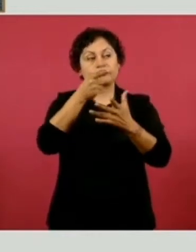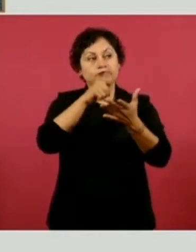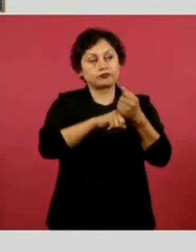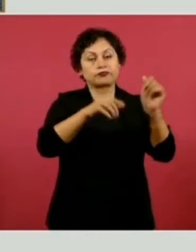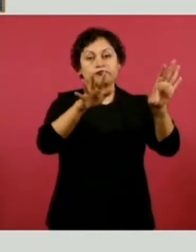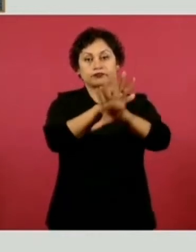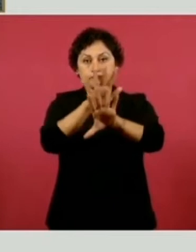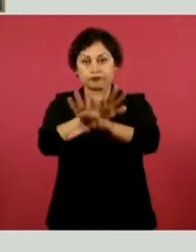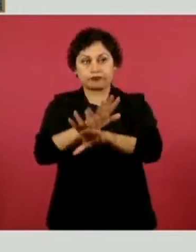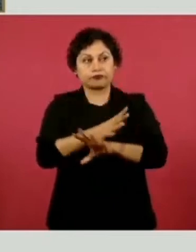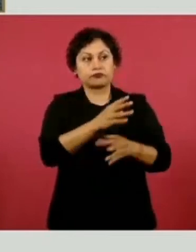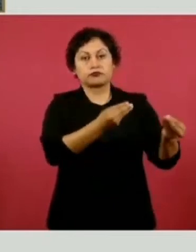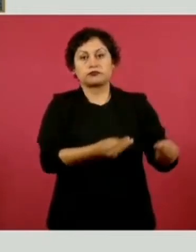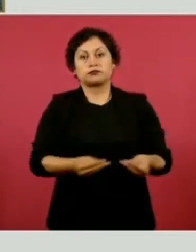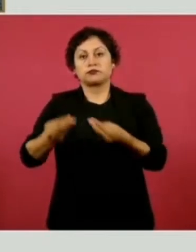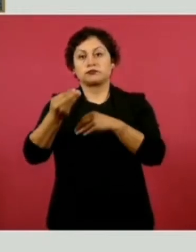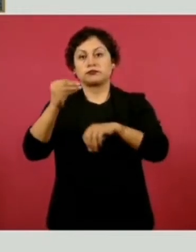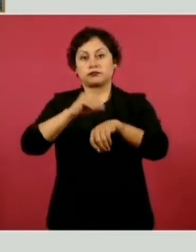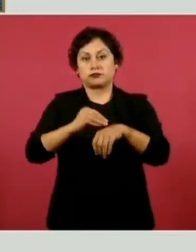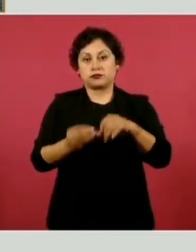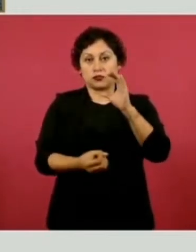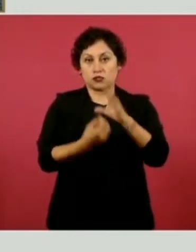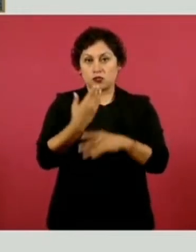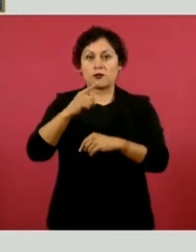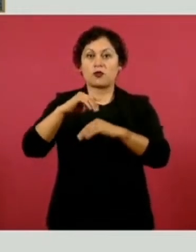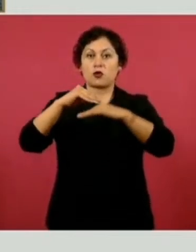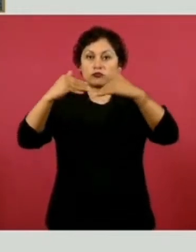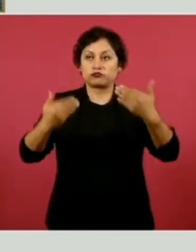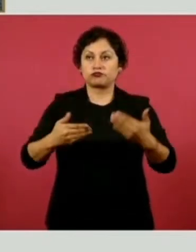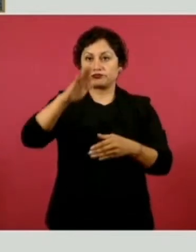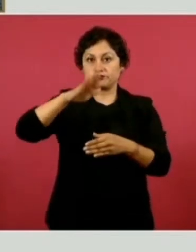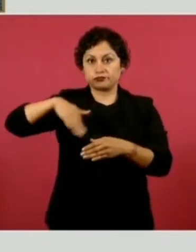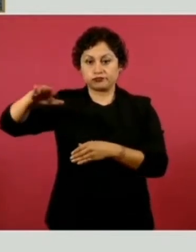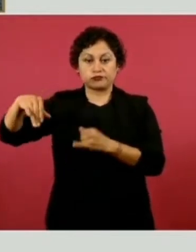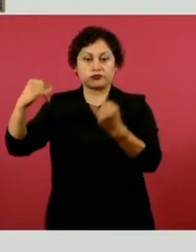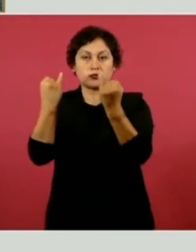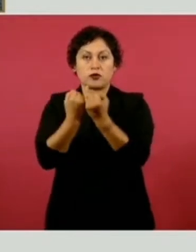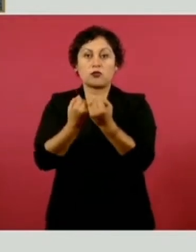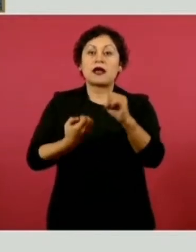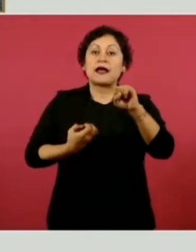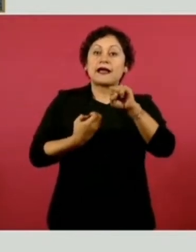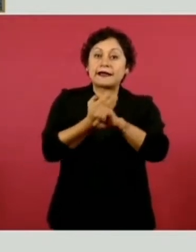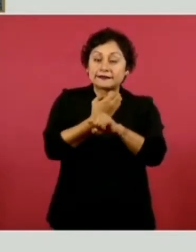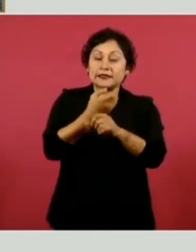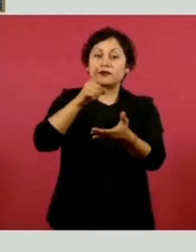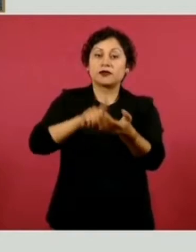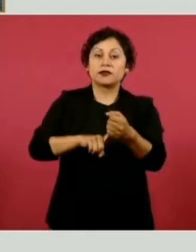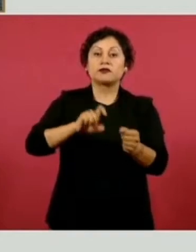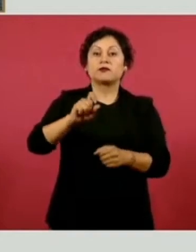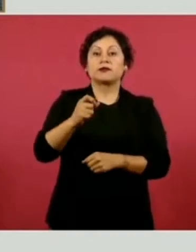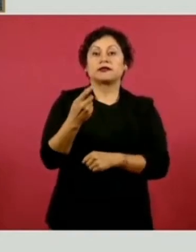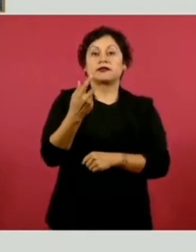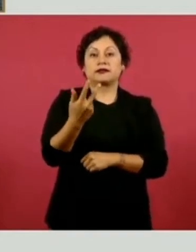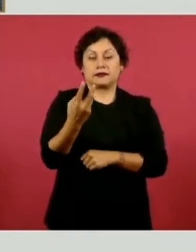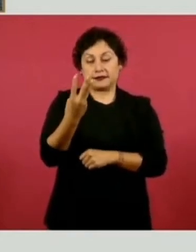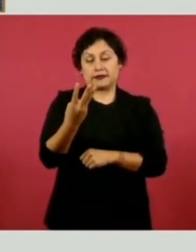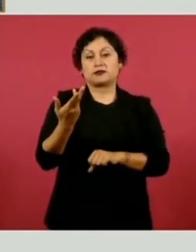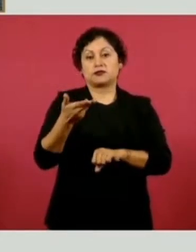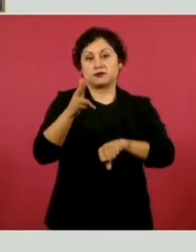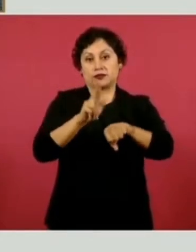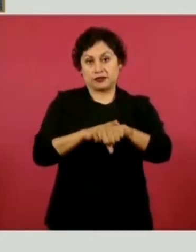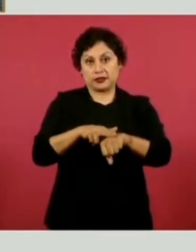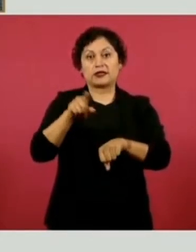exteriores también. 23 hospitales en Tamaulipas, que son de INSS Bienestar, que ya tienen una